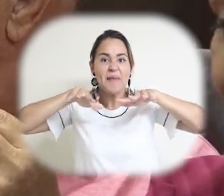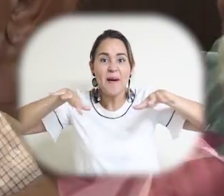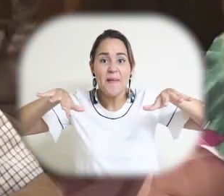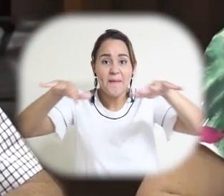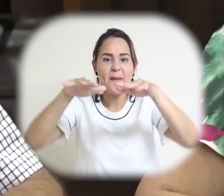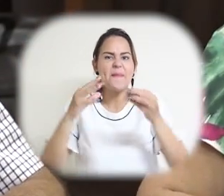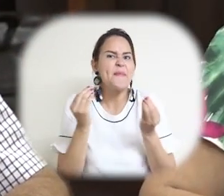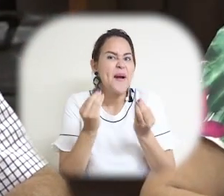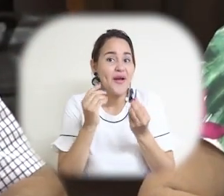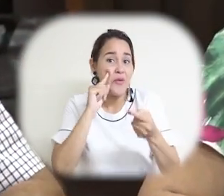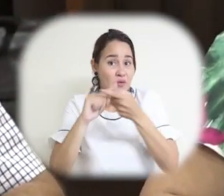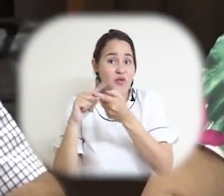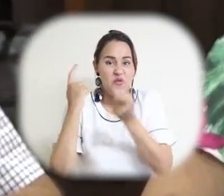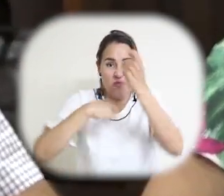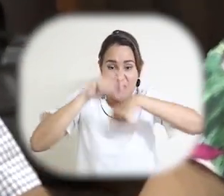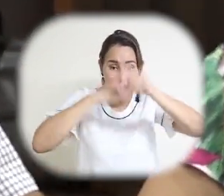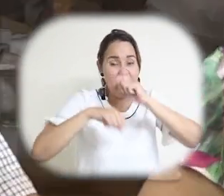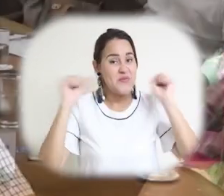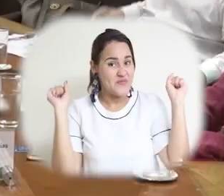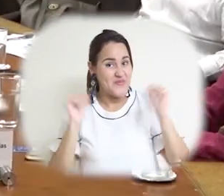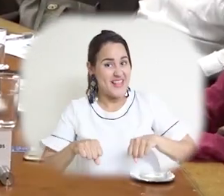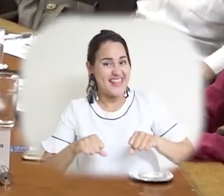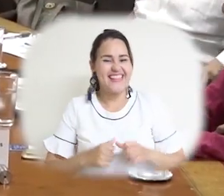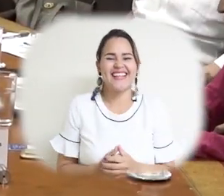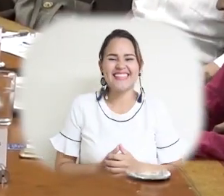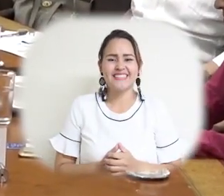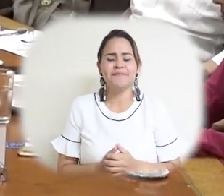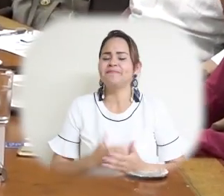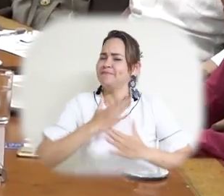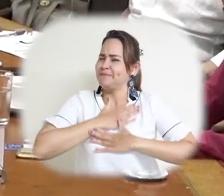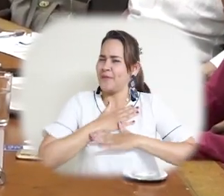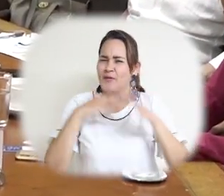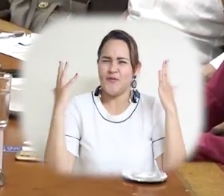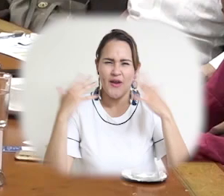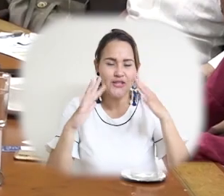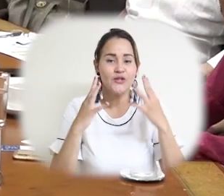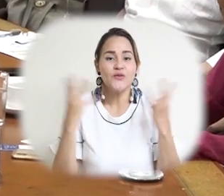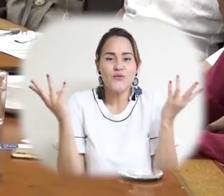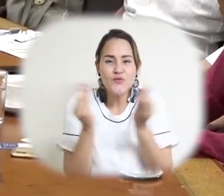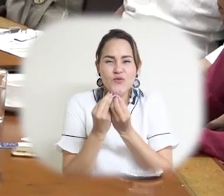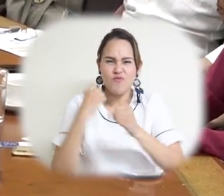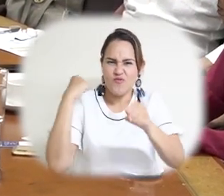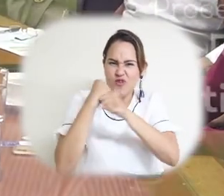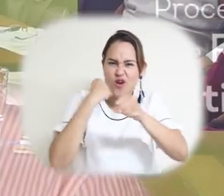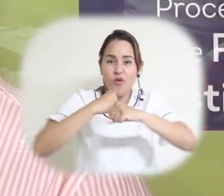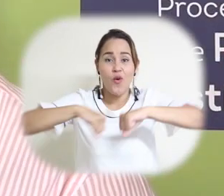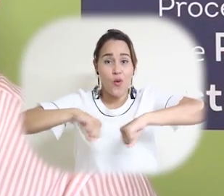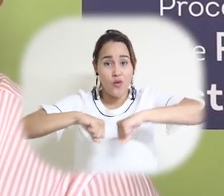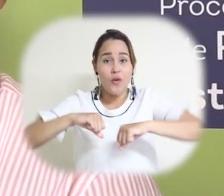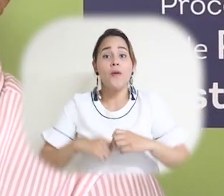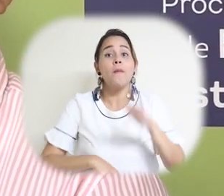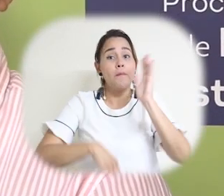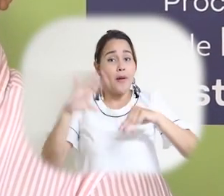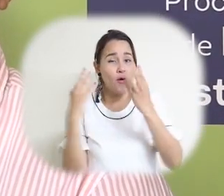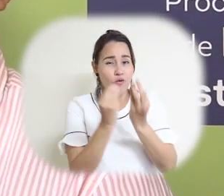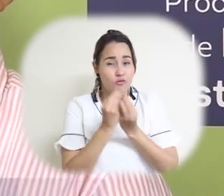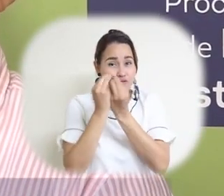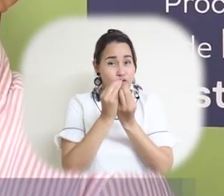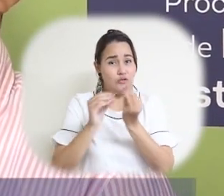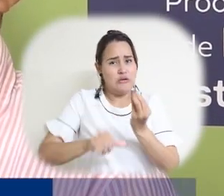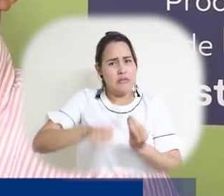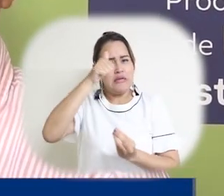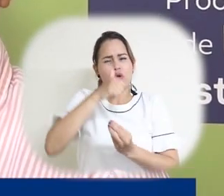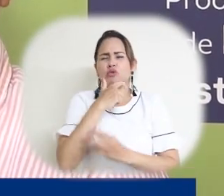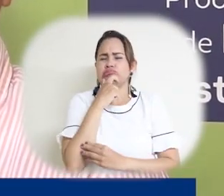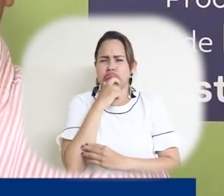transfiera en recursos y que se pueda vender. Quiero felicitar al equipo que ha estado trabajando en esto, desde el Consejo Superior lo